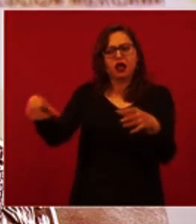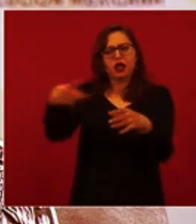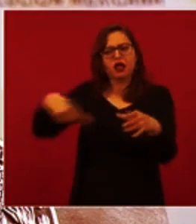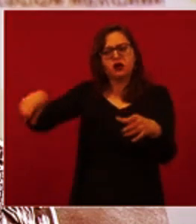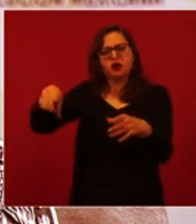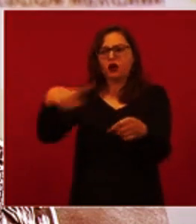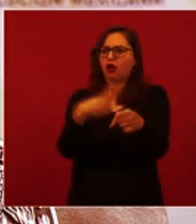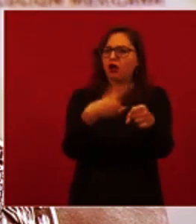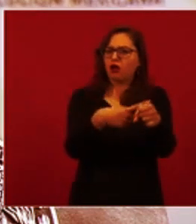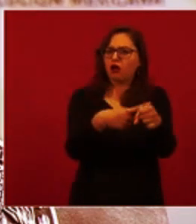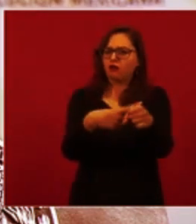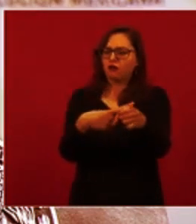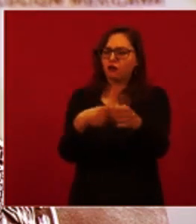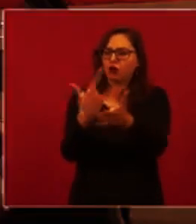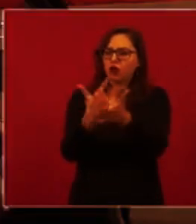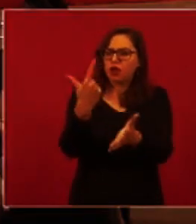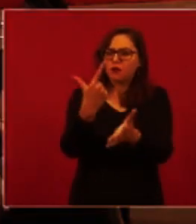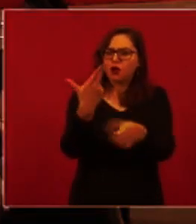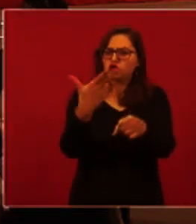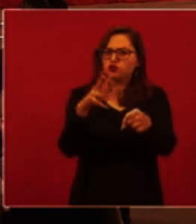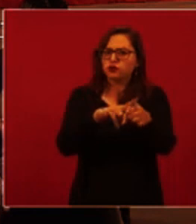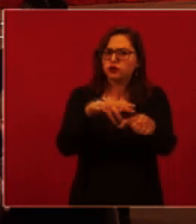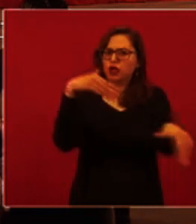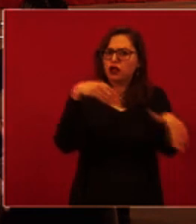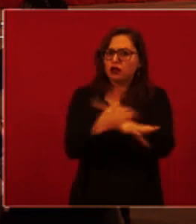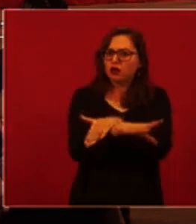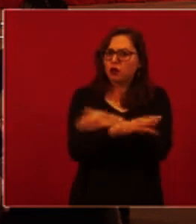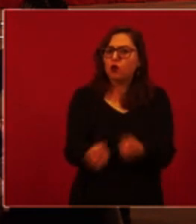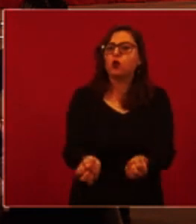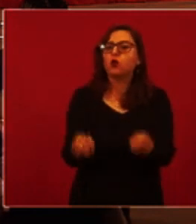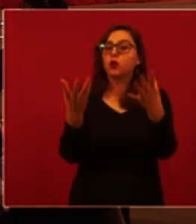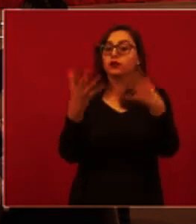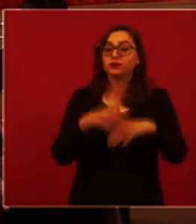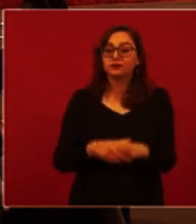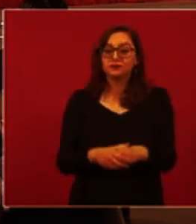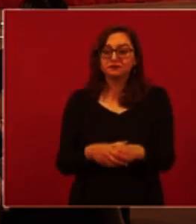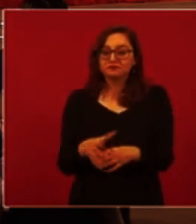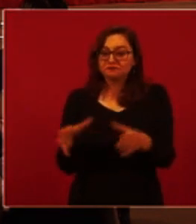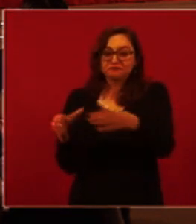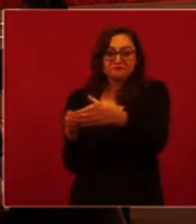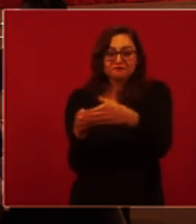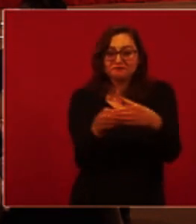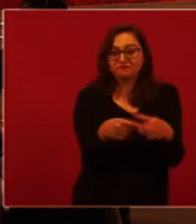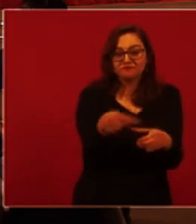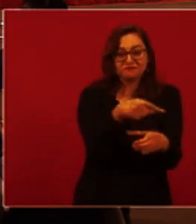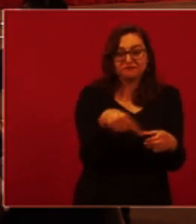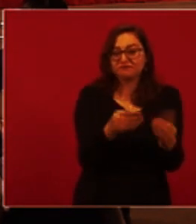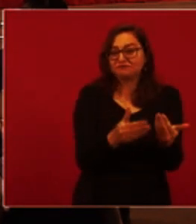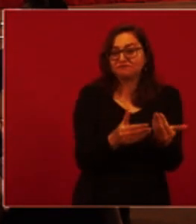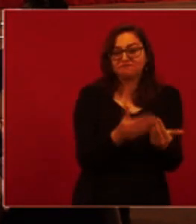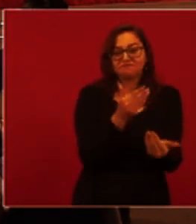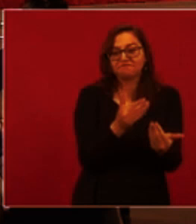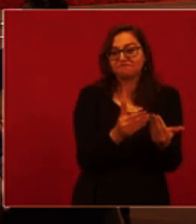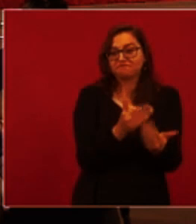hospital o acabaron en el hospital o acabarán en el hospital? Muy afortunadamente, una proporción mucho menor de lo que ocurría